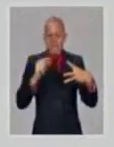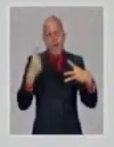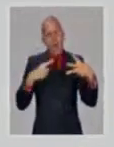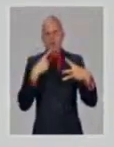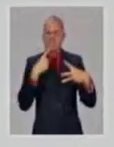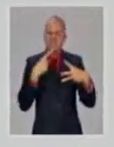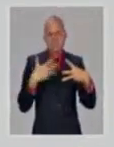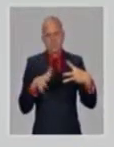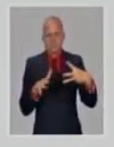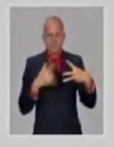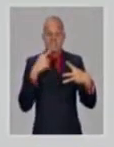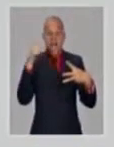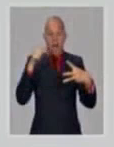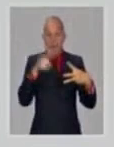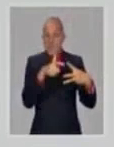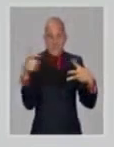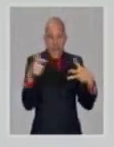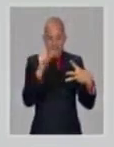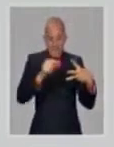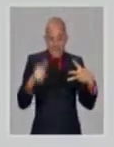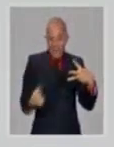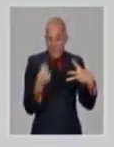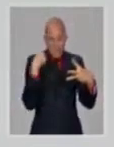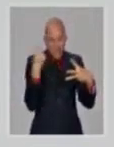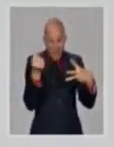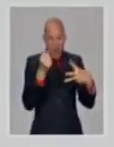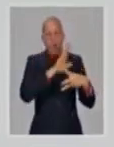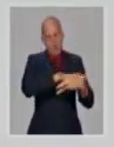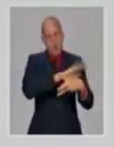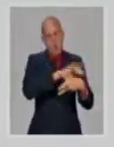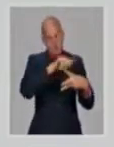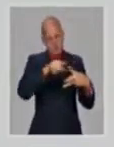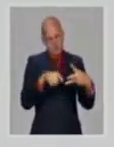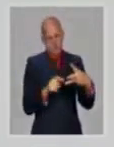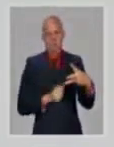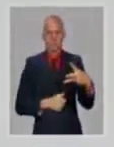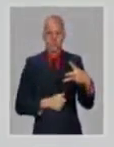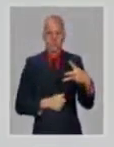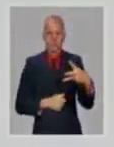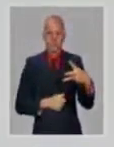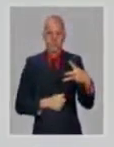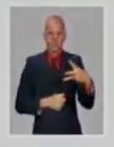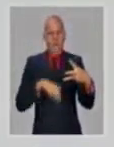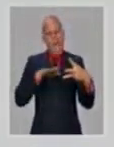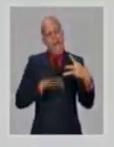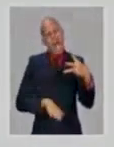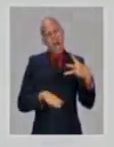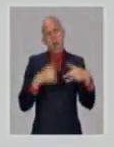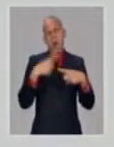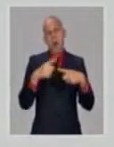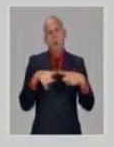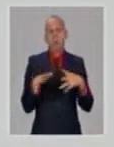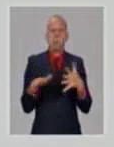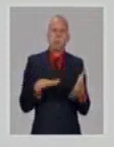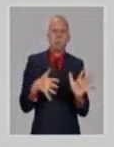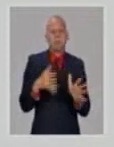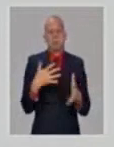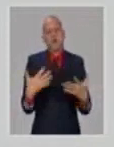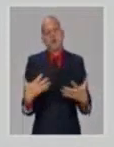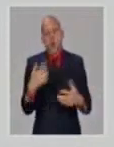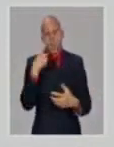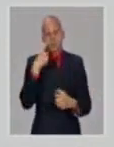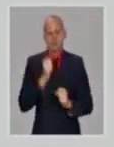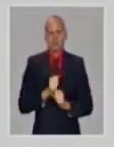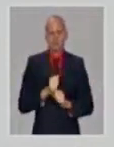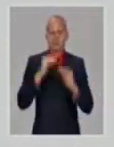tanto, a aumento de la patogenicidad, de la severidad de la enfermedad. Y están variantes de interés de salud pública. Que vean,